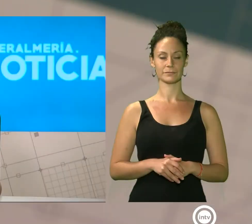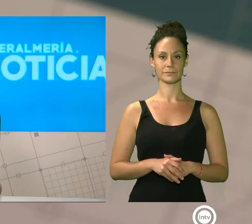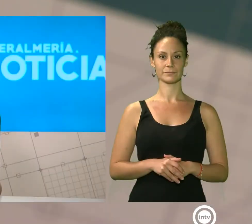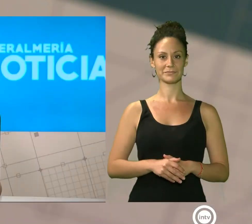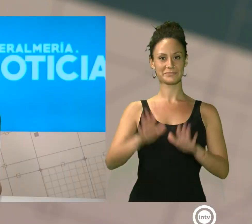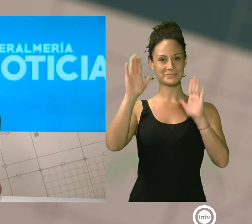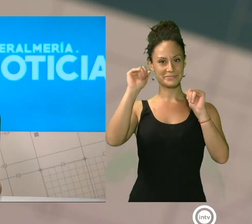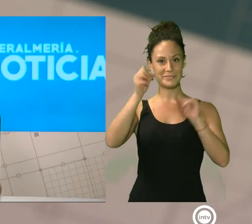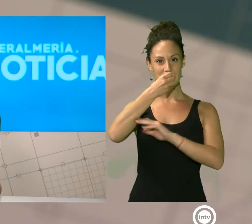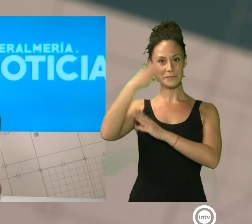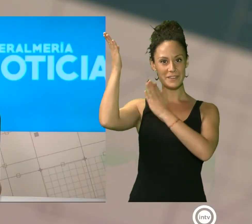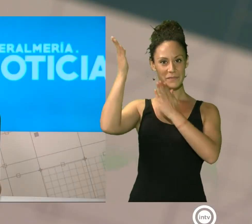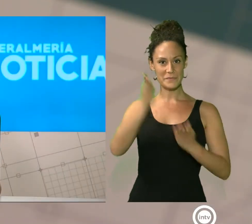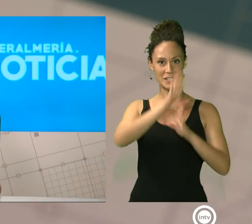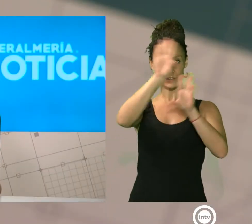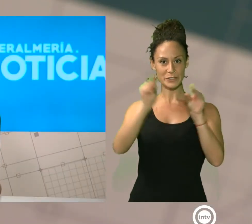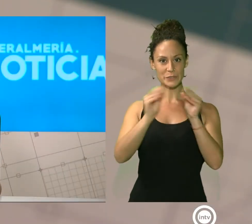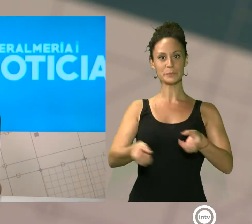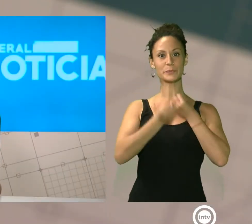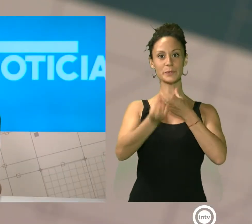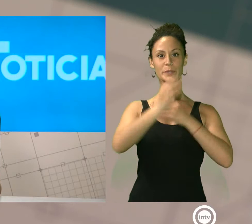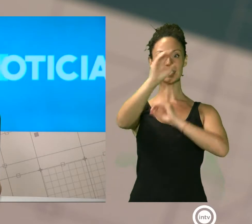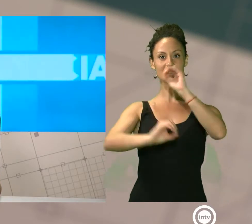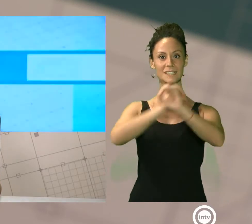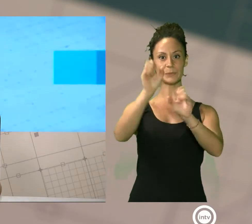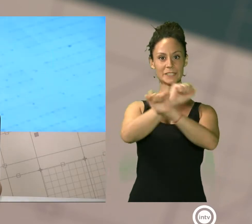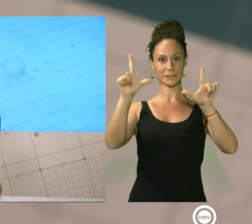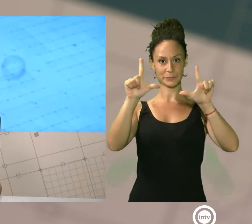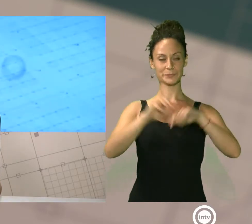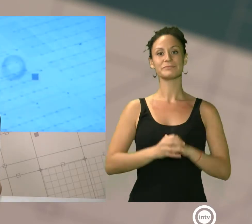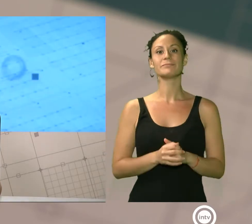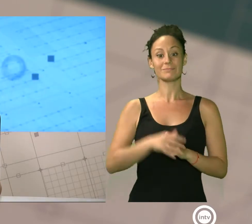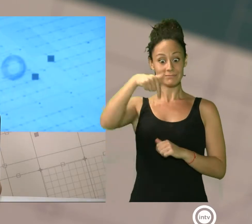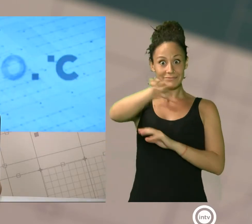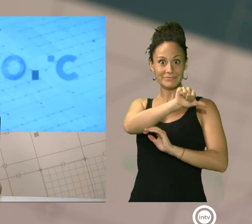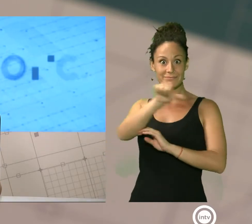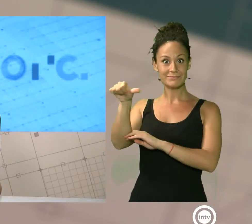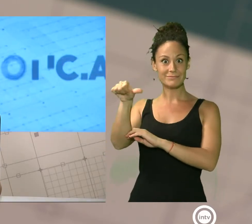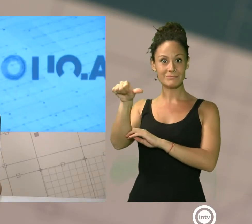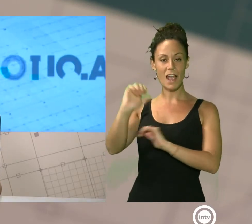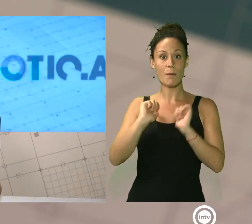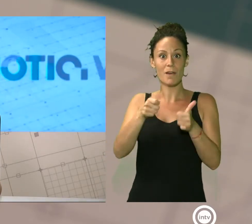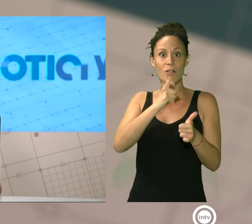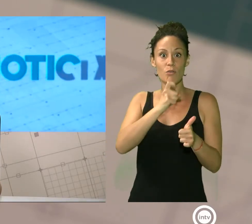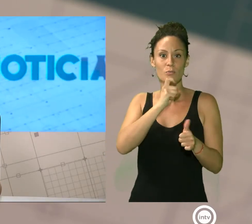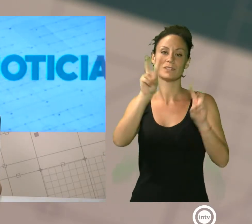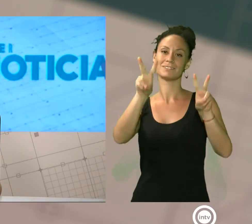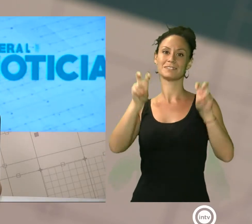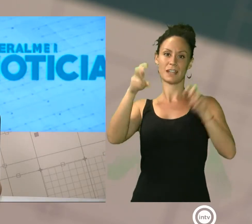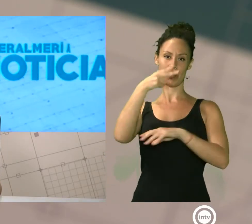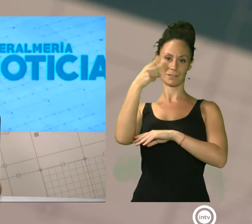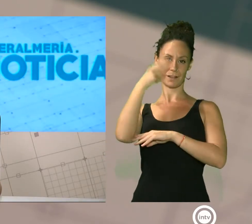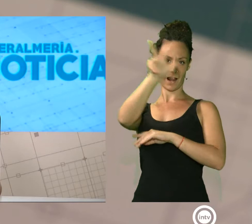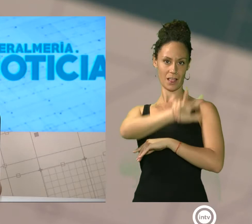Saludos, bienvenidos al resumen informativo de Interalmería Televisión, una semana en la que comenzamos con un tema de interés nacional.